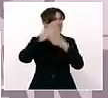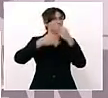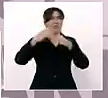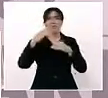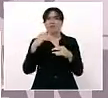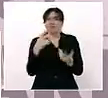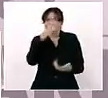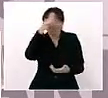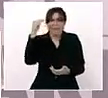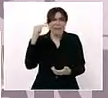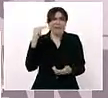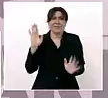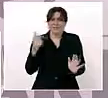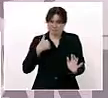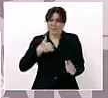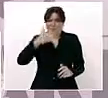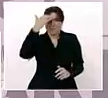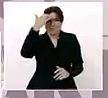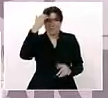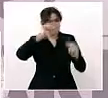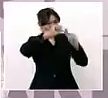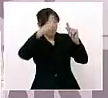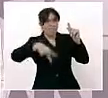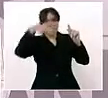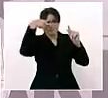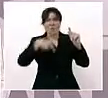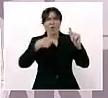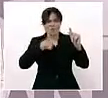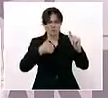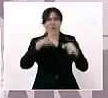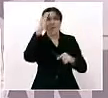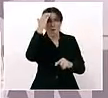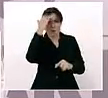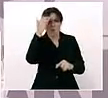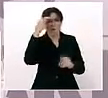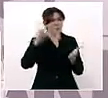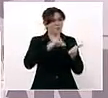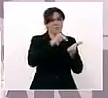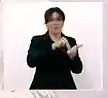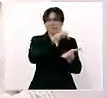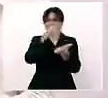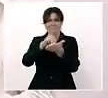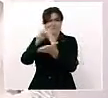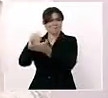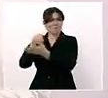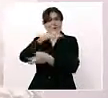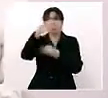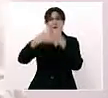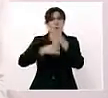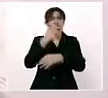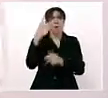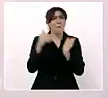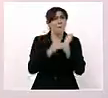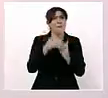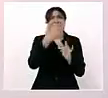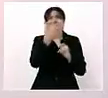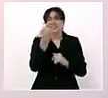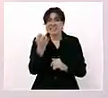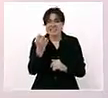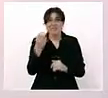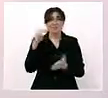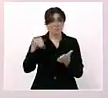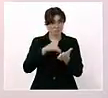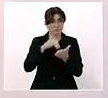todo México, tengo esa dicha de conocer todos los municipios del país, los cerca de dos mil quinientos municipios y los he